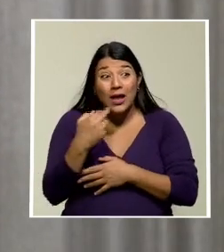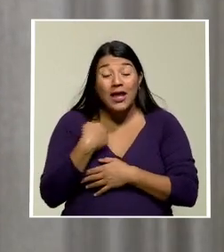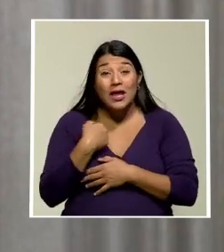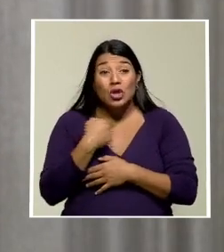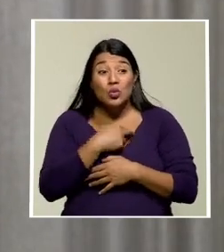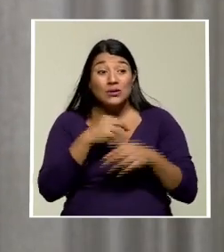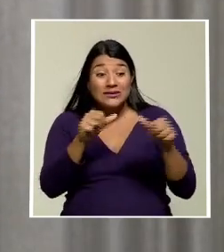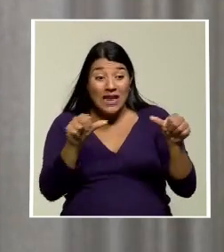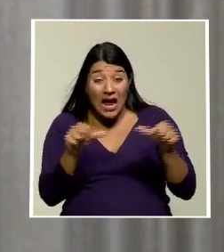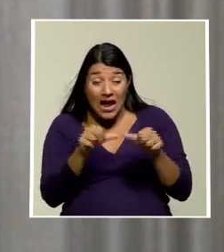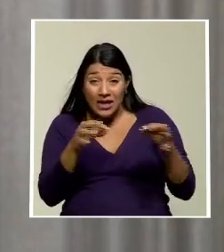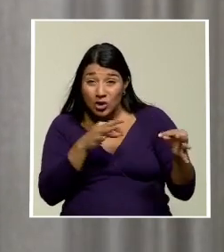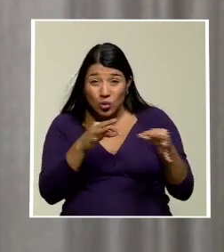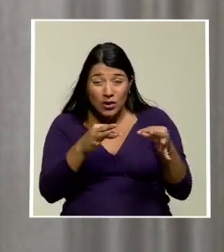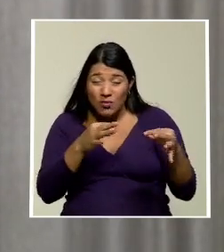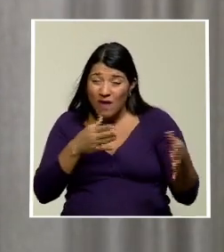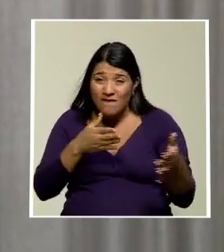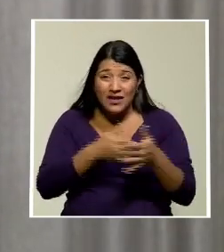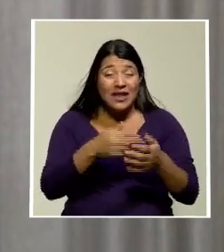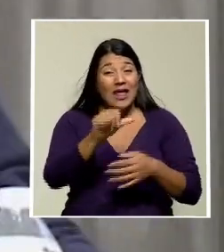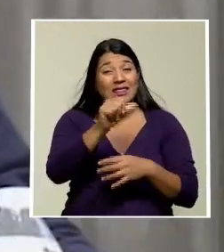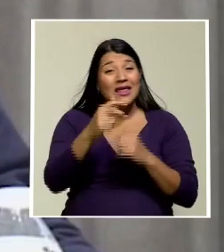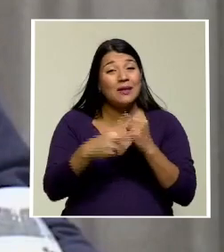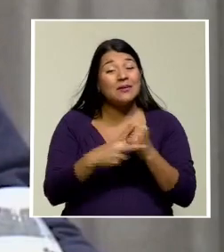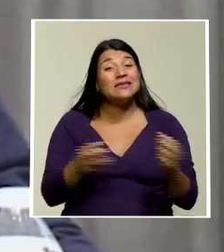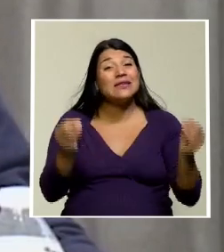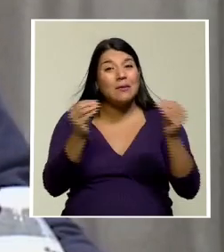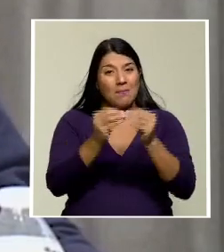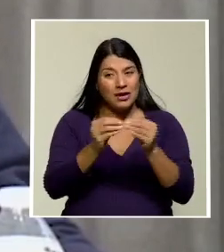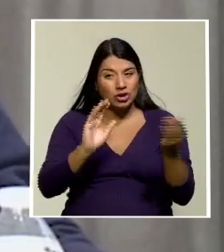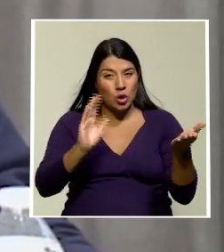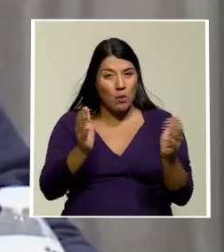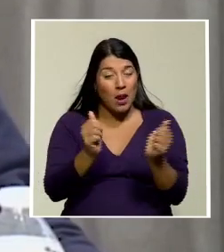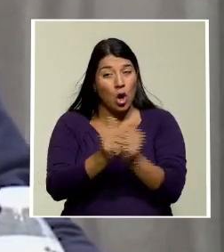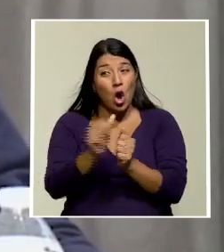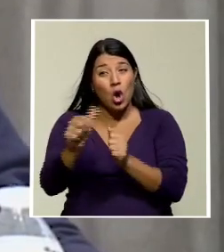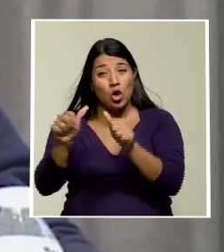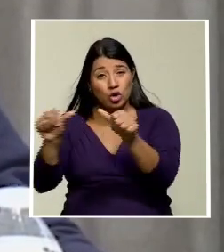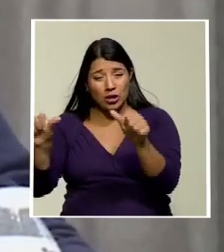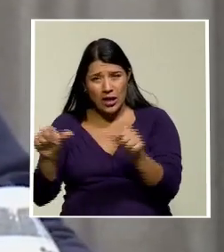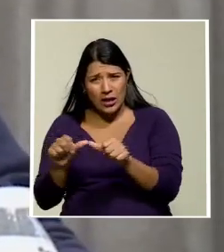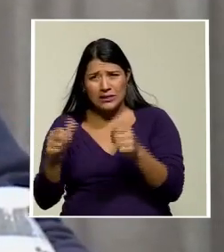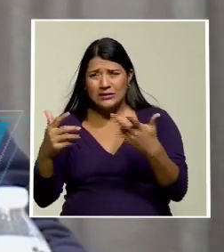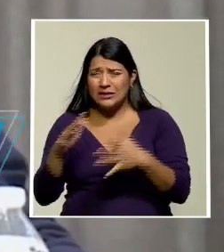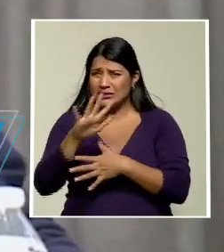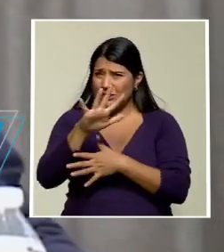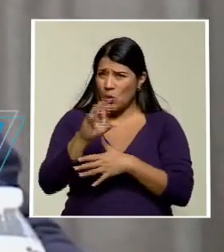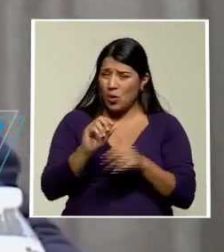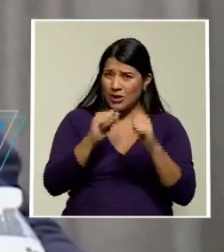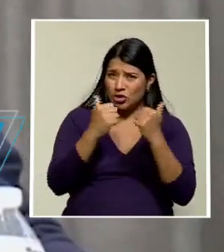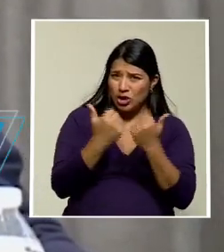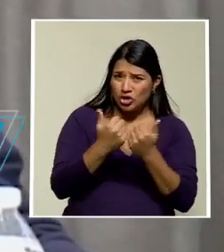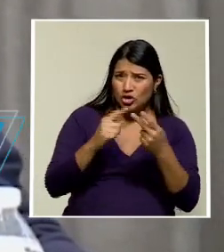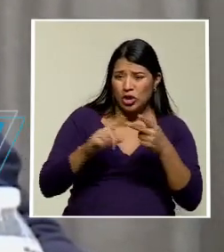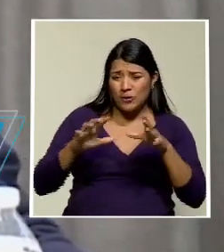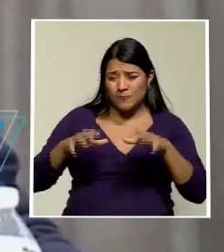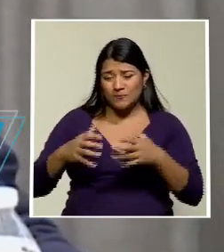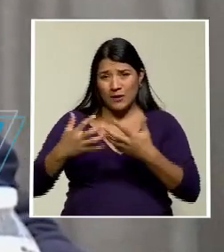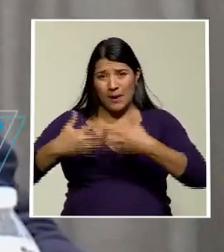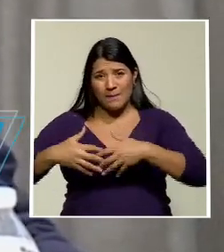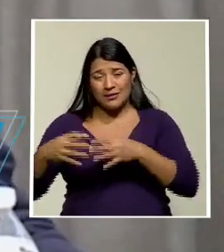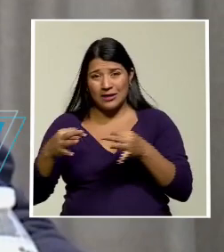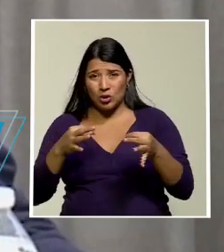más afectado que cualquier otro sector en el mercado. Habemos más de 50 asociaciones y cámaras de turismo que ocupamos